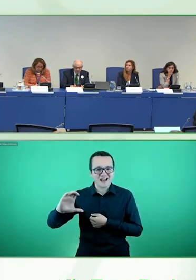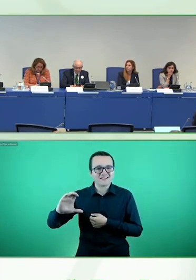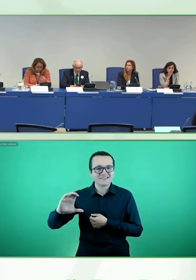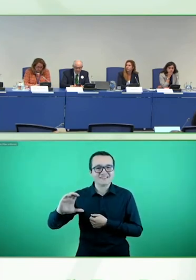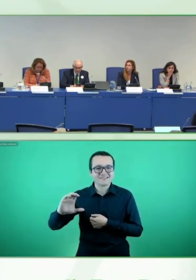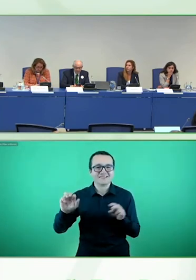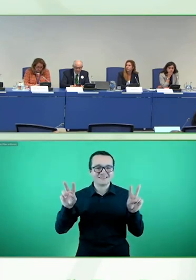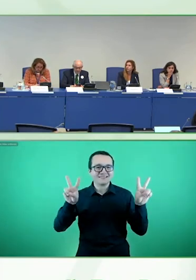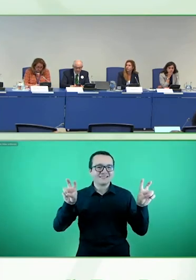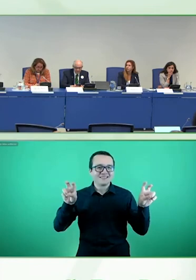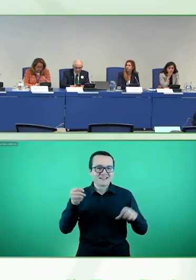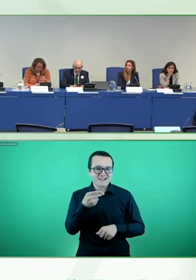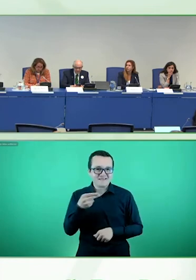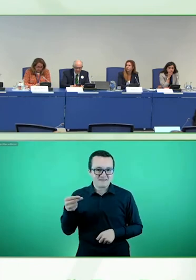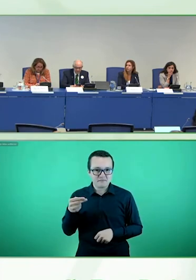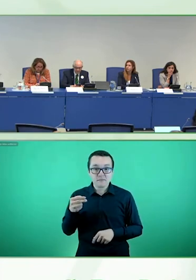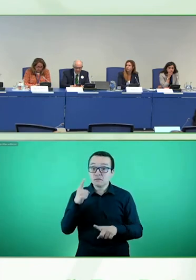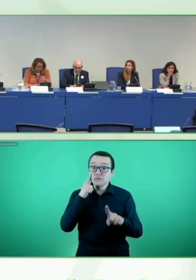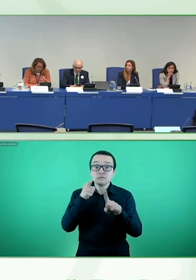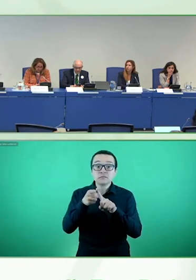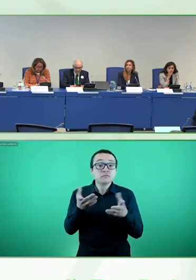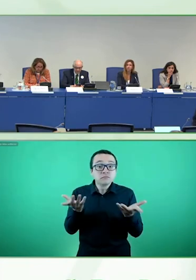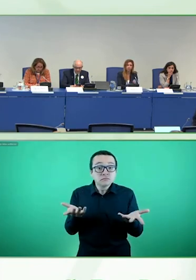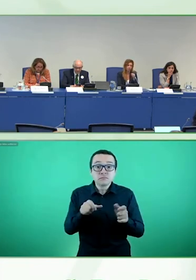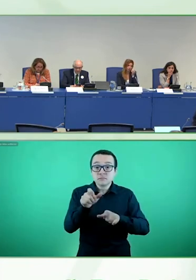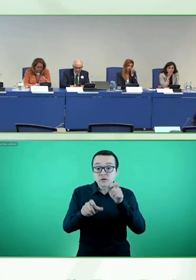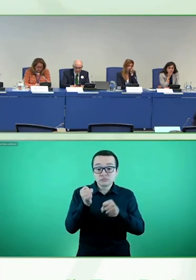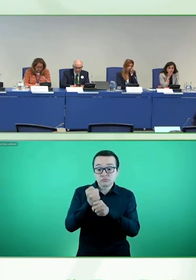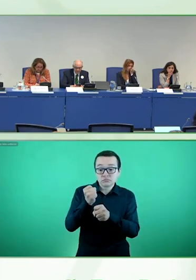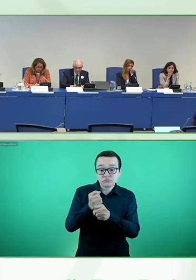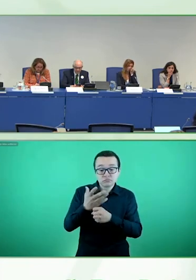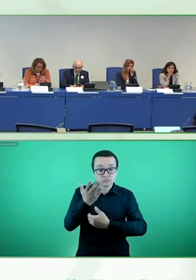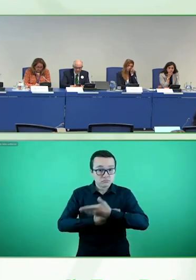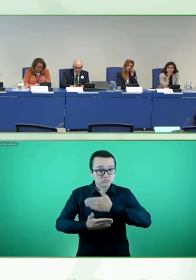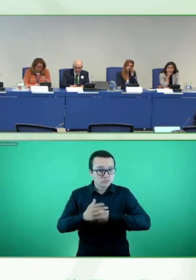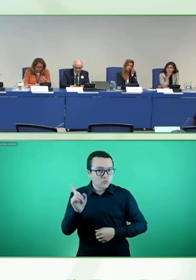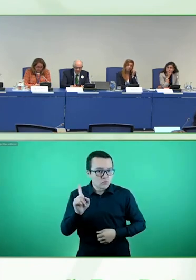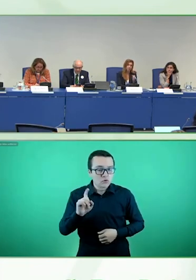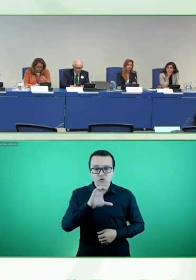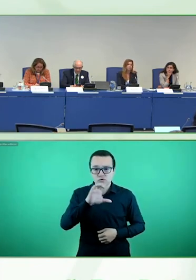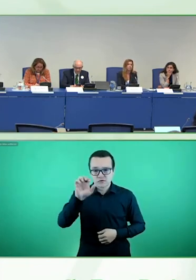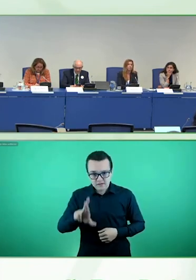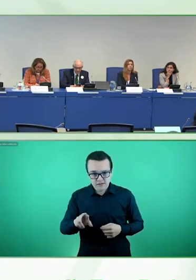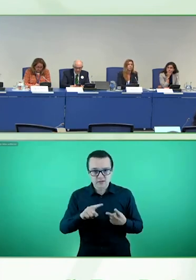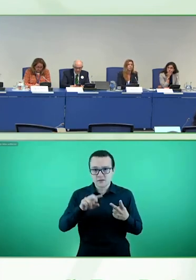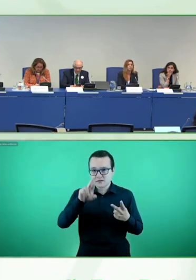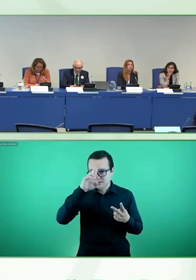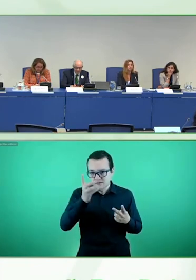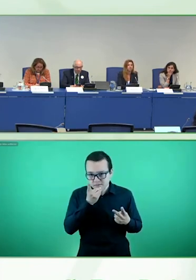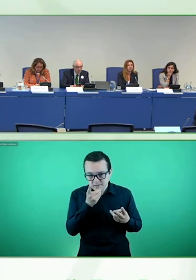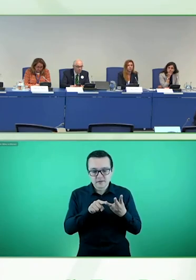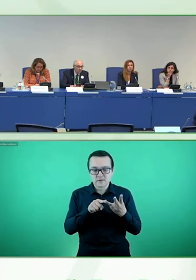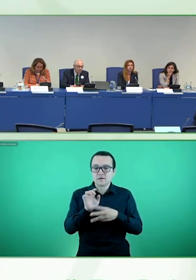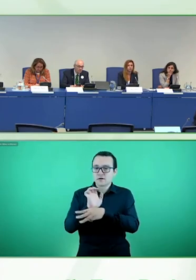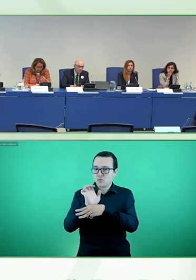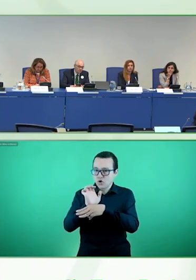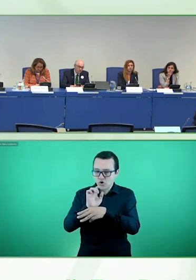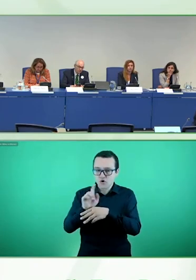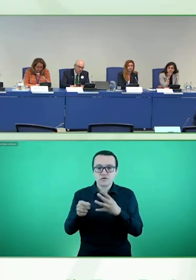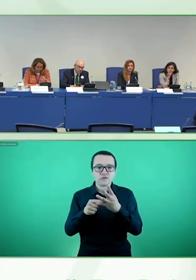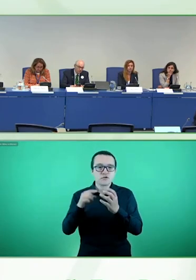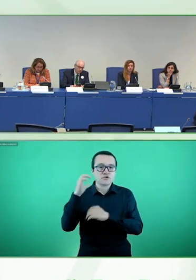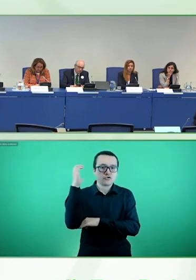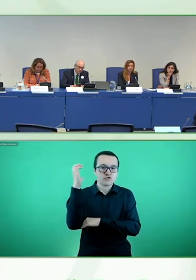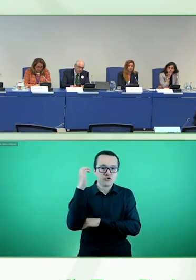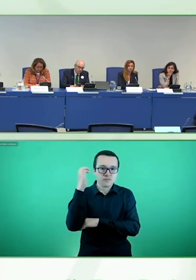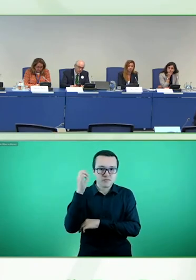personas con discapacidad en Costa Rica, en República Dominicana, en Ecuador y en Colombia, donde en los cuatro